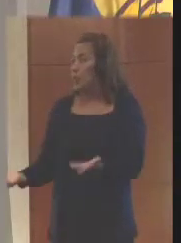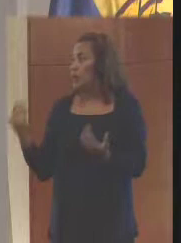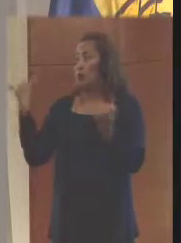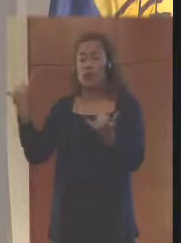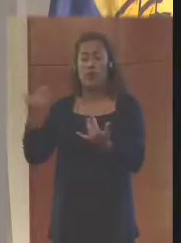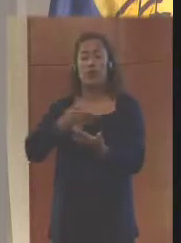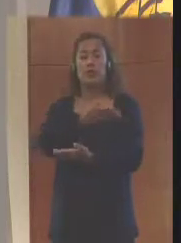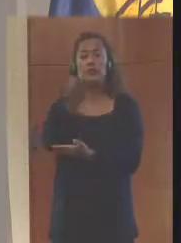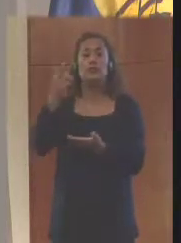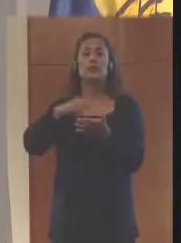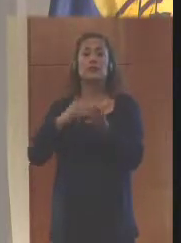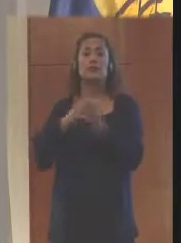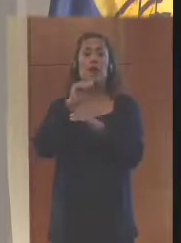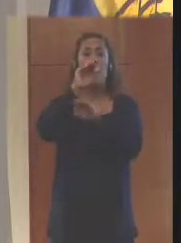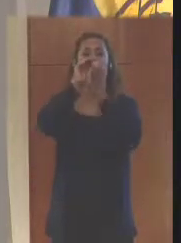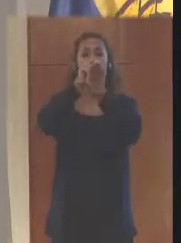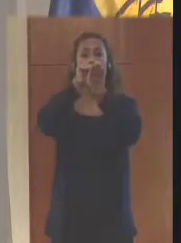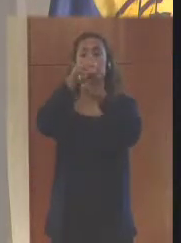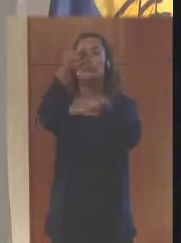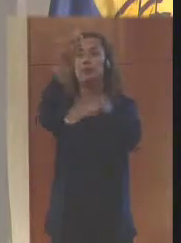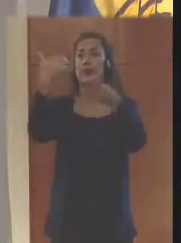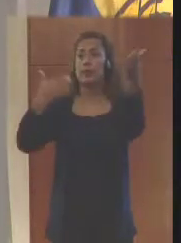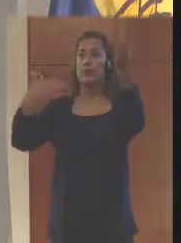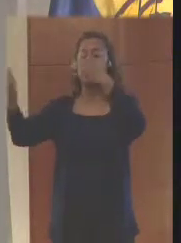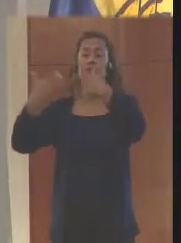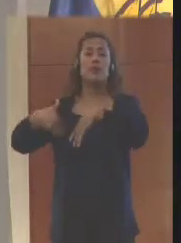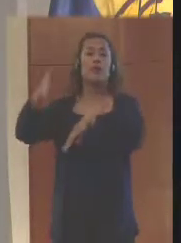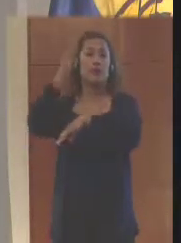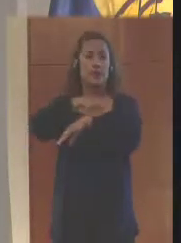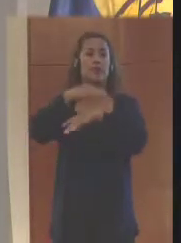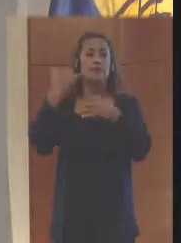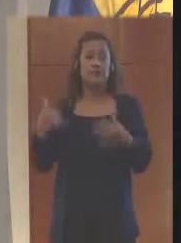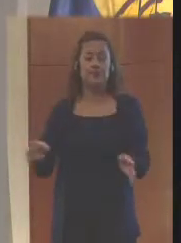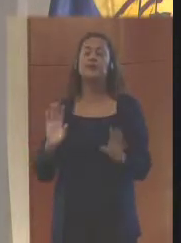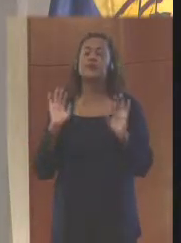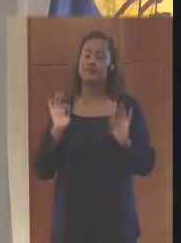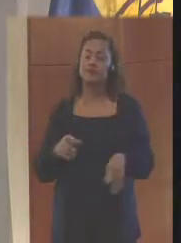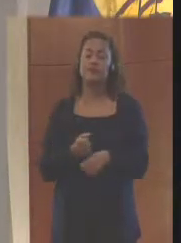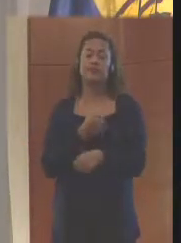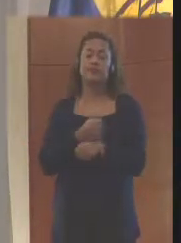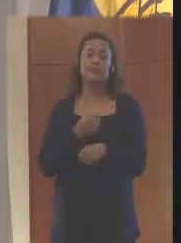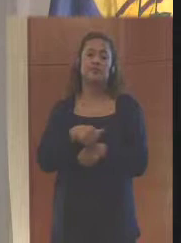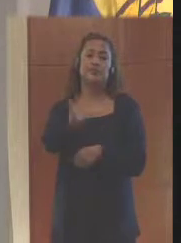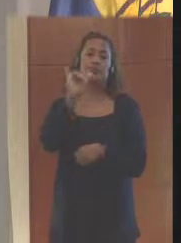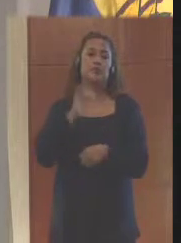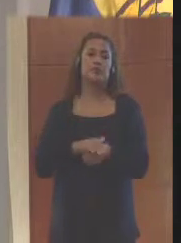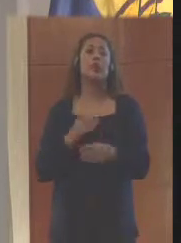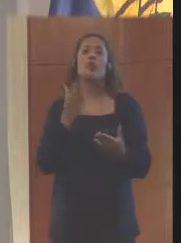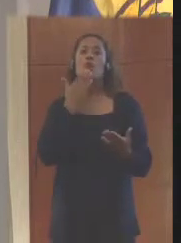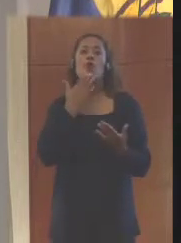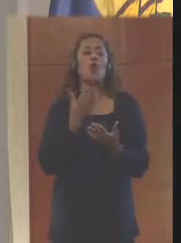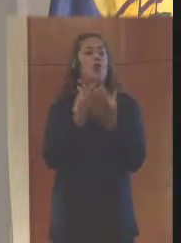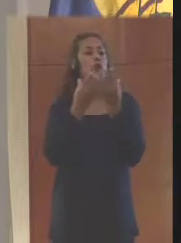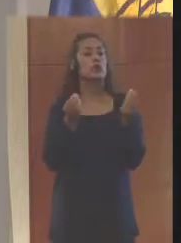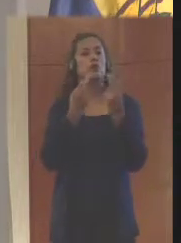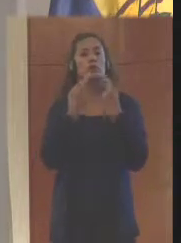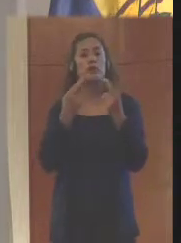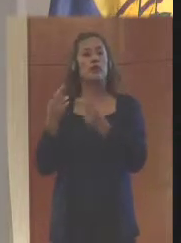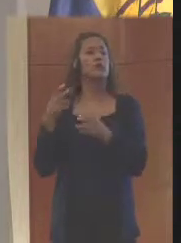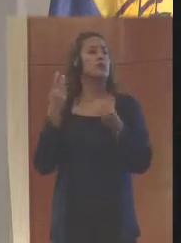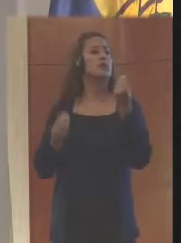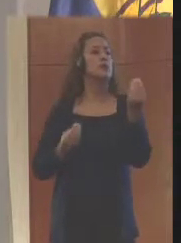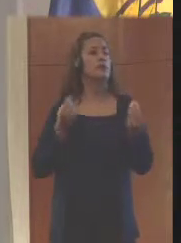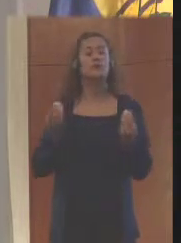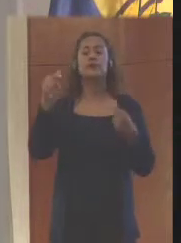el principal llamado que hacemos y lo que hemos estado también fundamentalmente trabajando. Dentro de los resultados que se esperan para